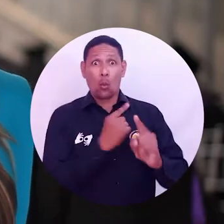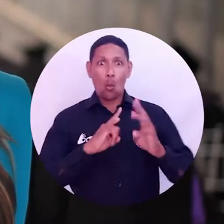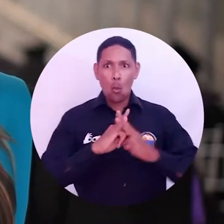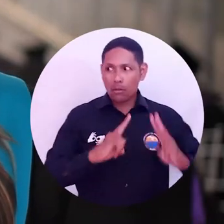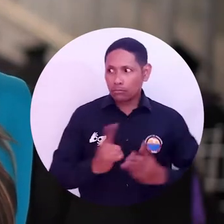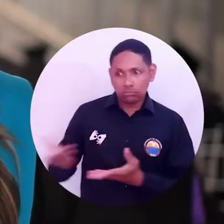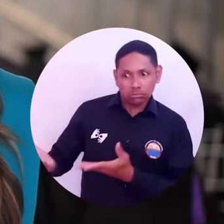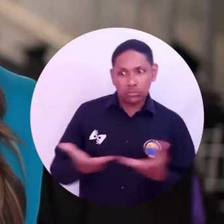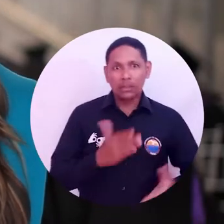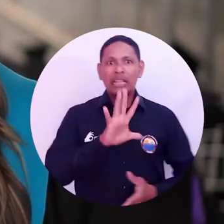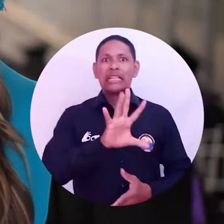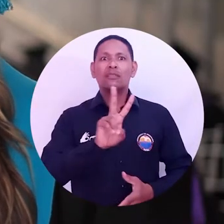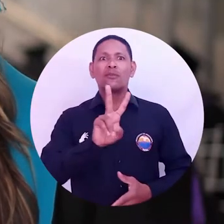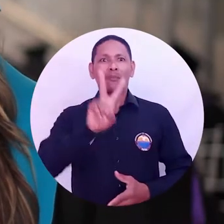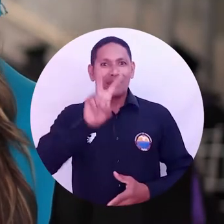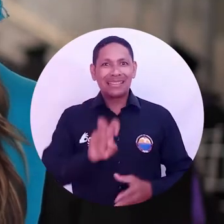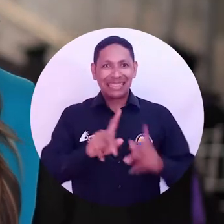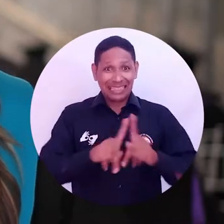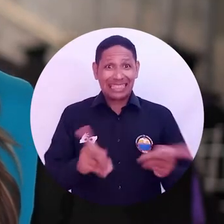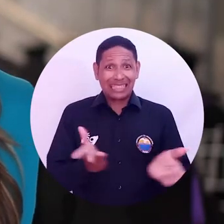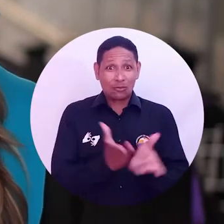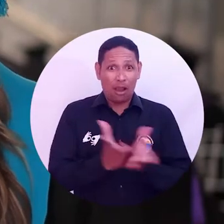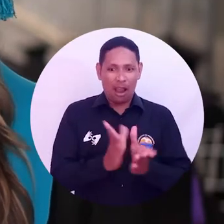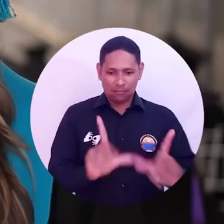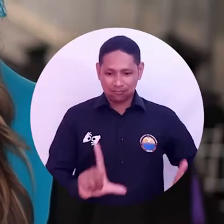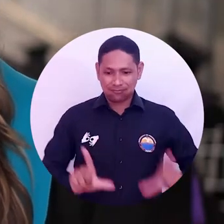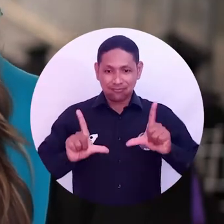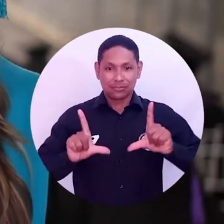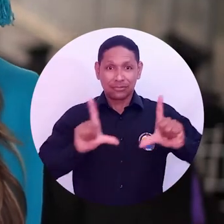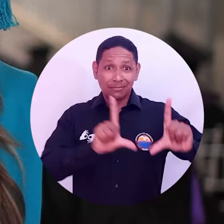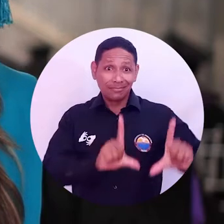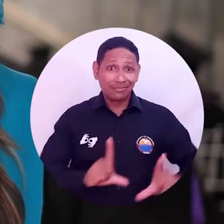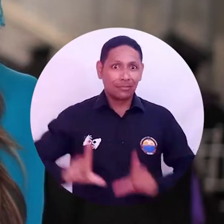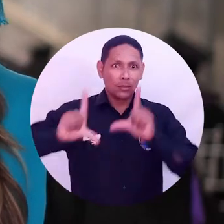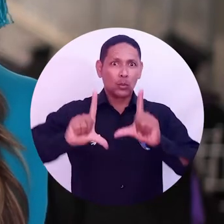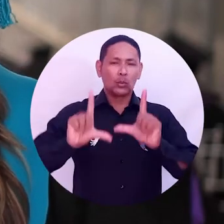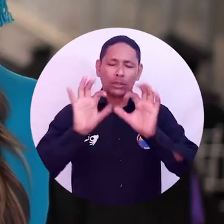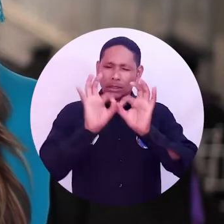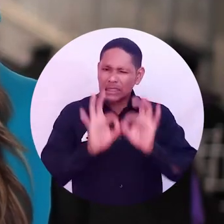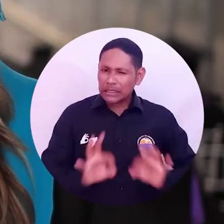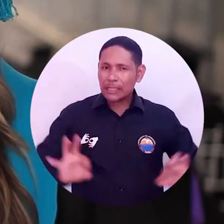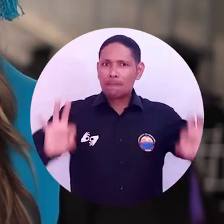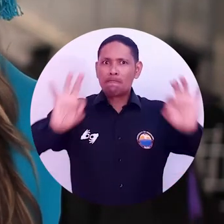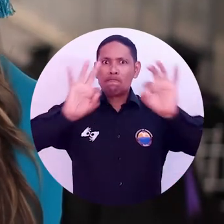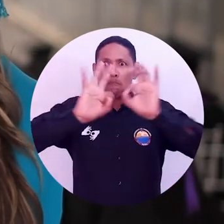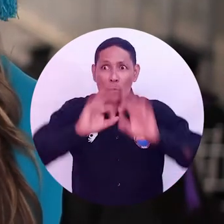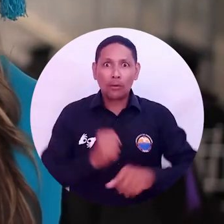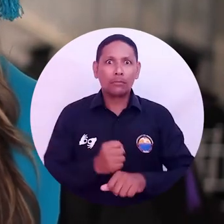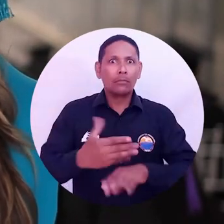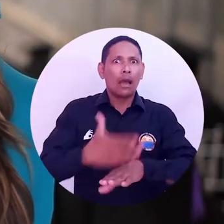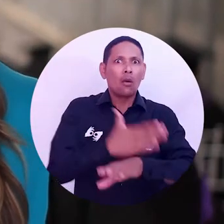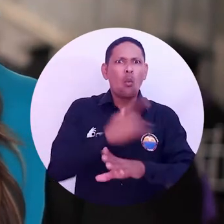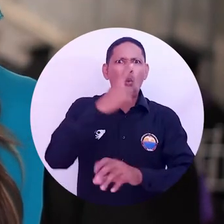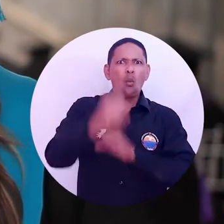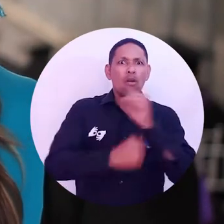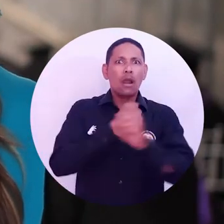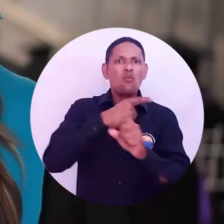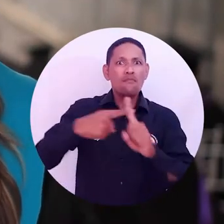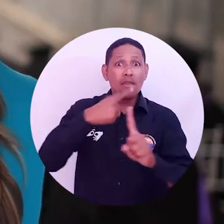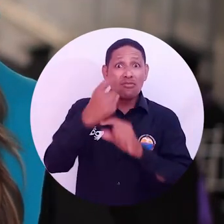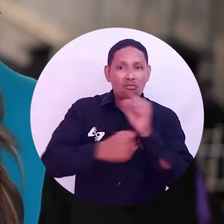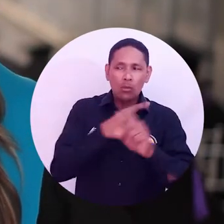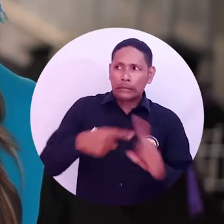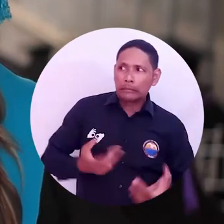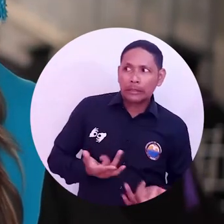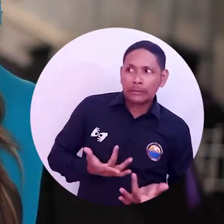recibió a 527 graduandos de pregrado y posgrado en una importante cita que había tardado más de año y medio en cumplirse.